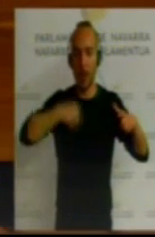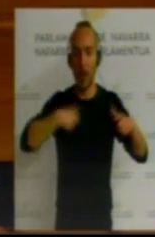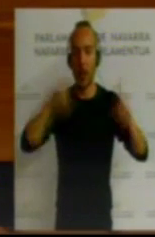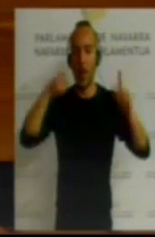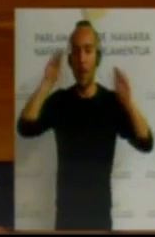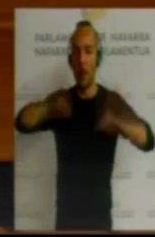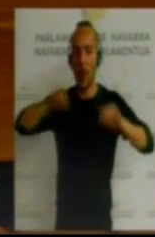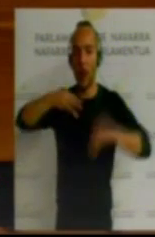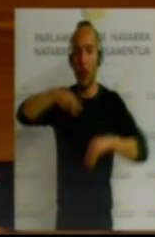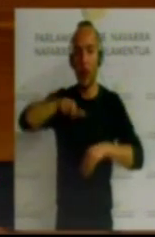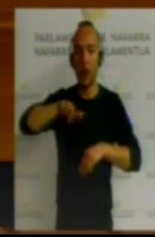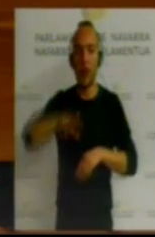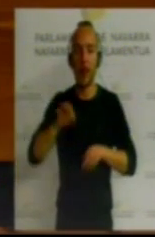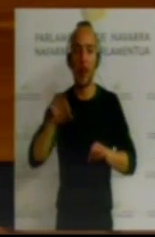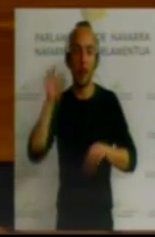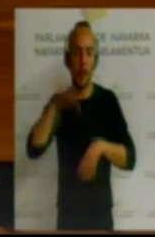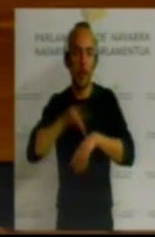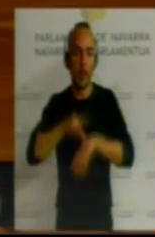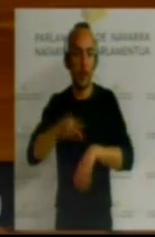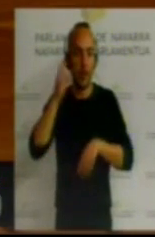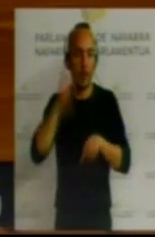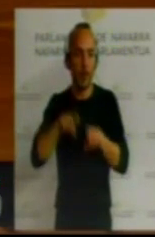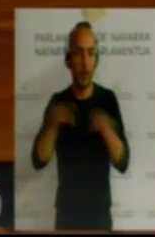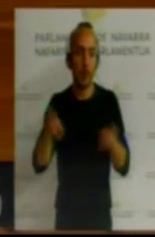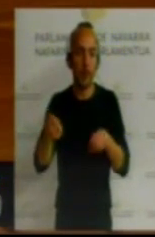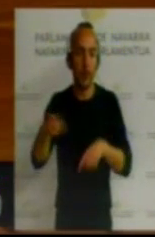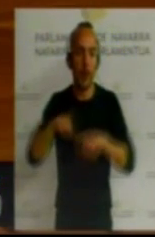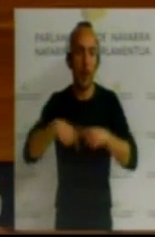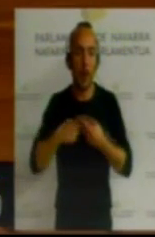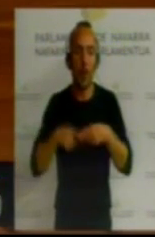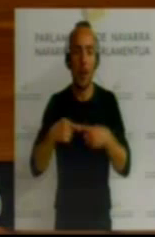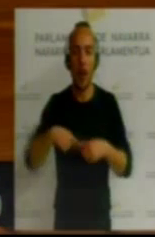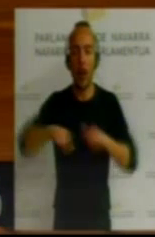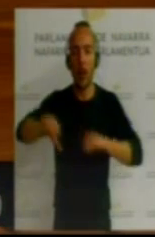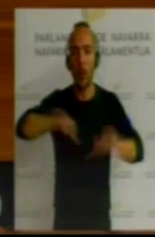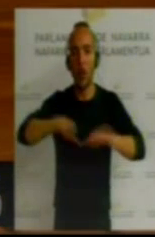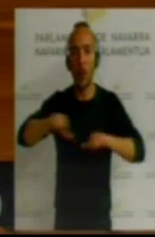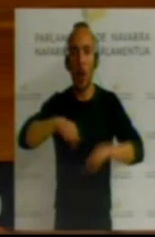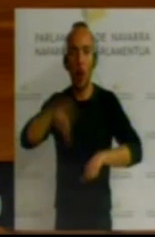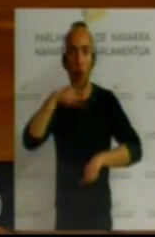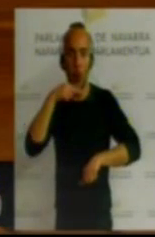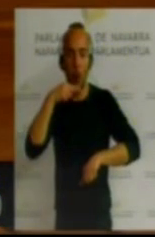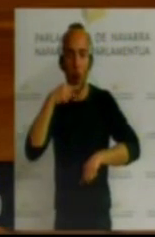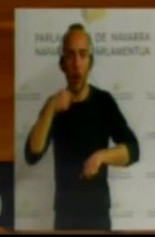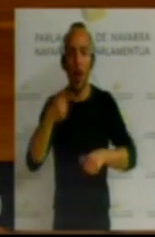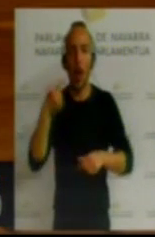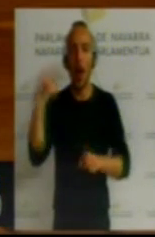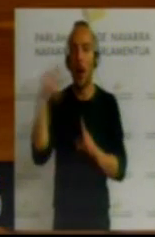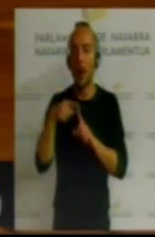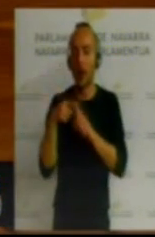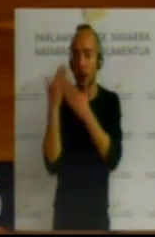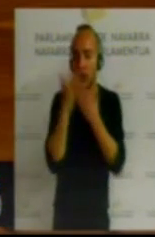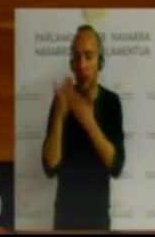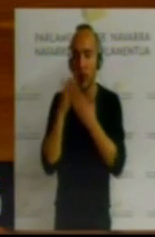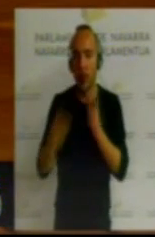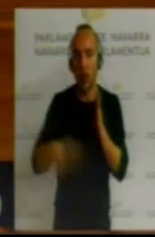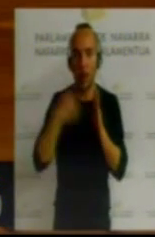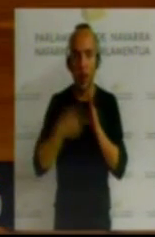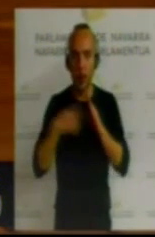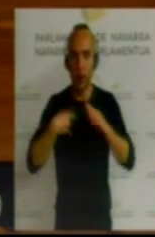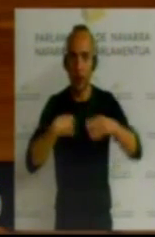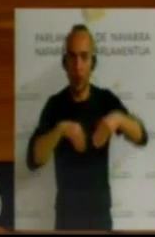MIR en obstetricia, ginecología, medicina de familia, cirugía, urología, para el estudio completo del endometrio.